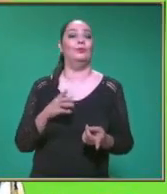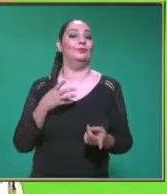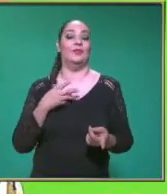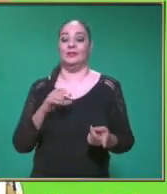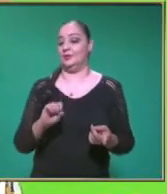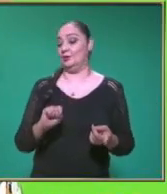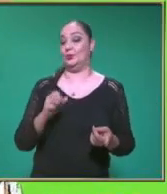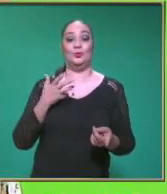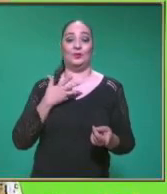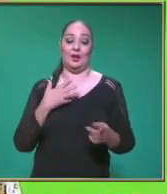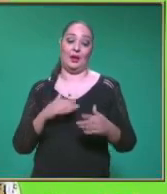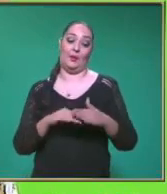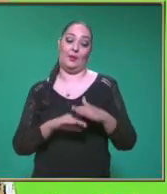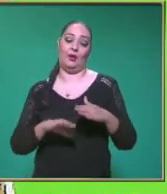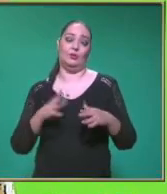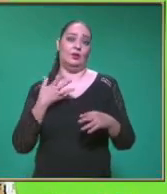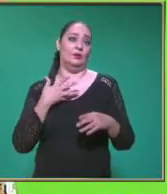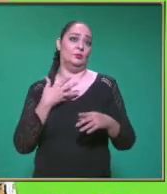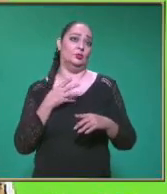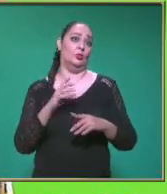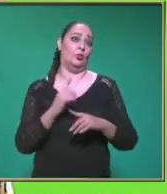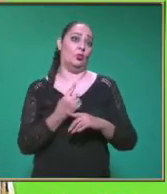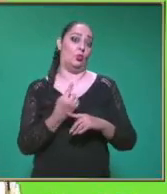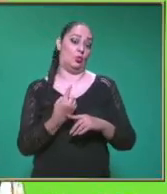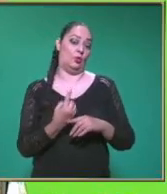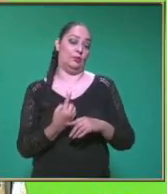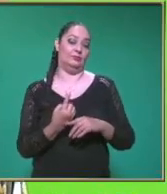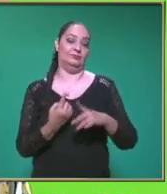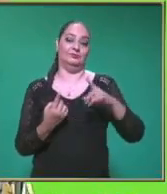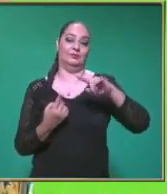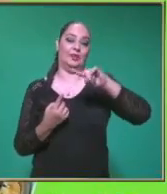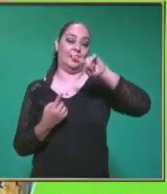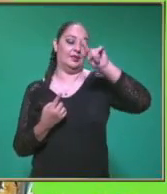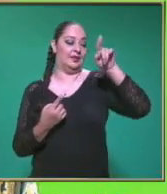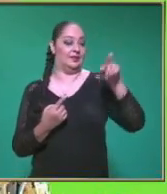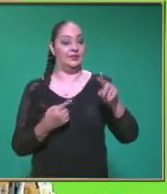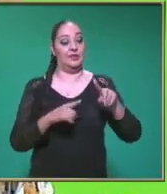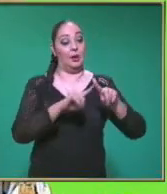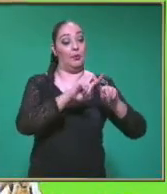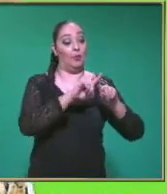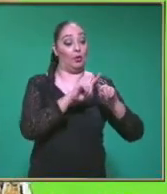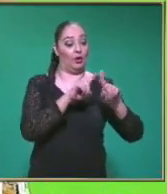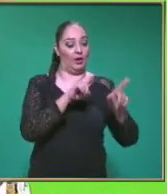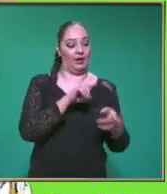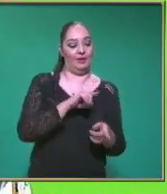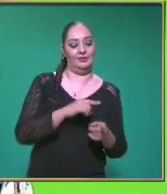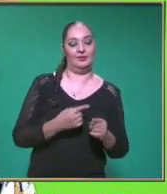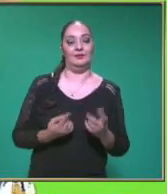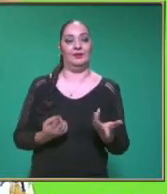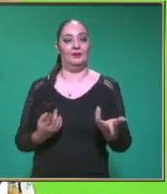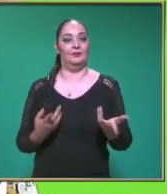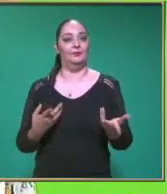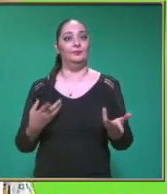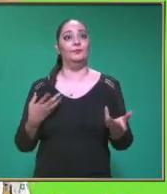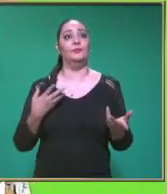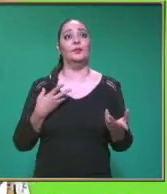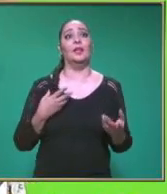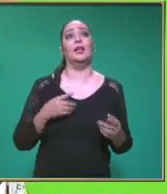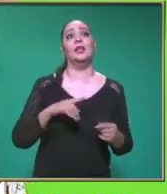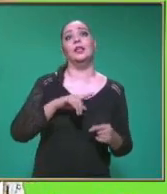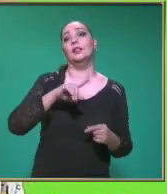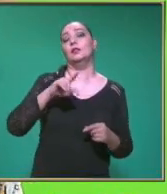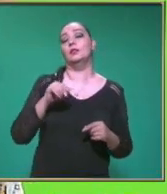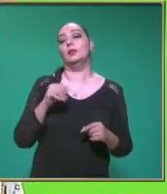denominador Se le coloca El número uno Porque no afecta Para nada Extremo por extremo